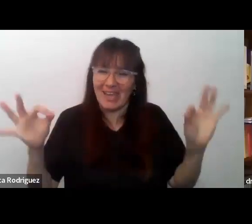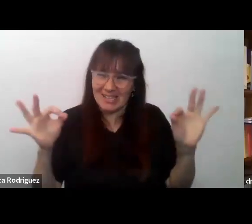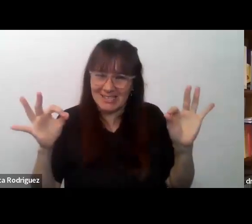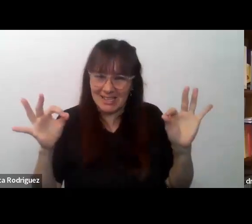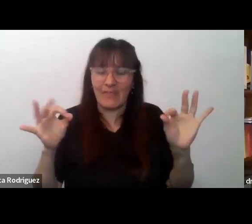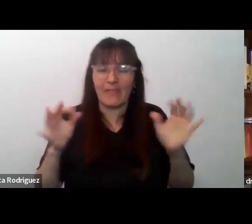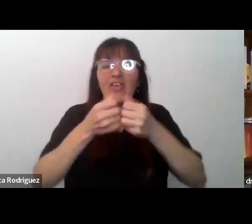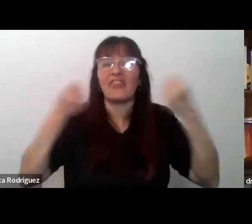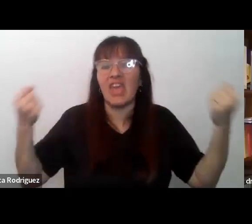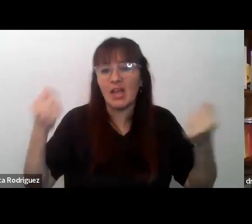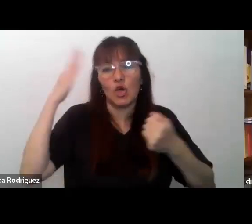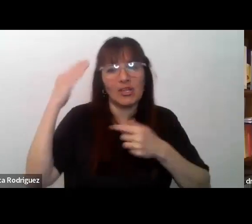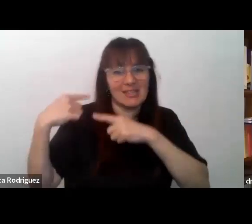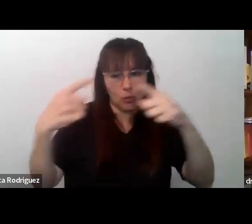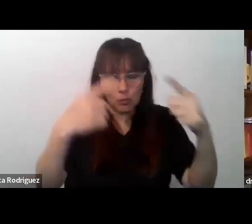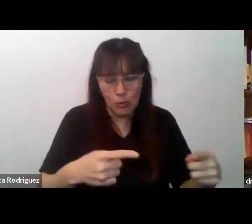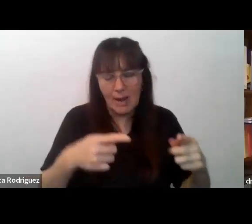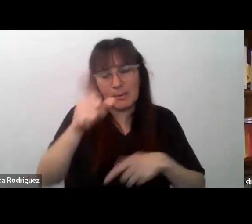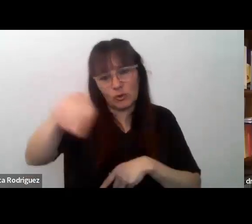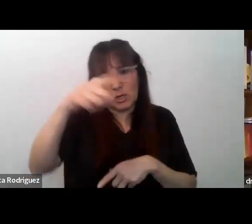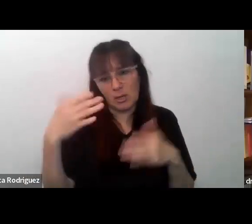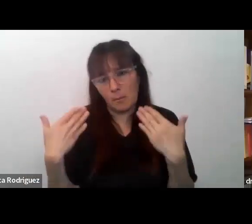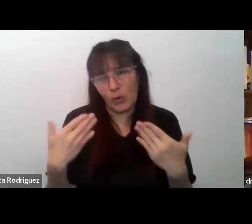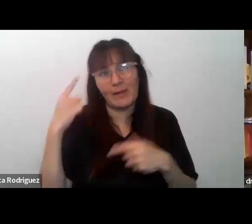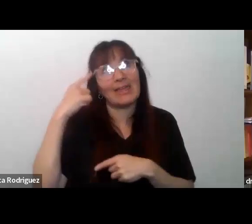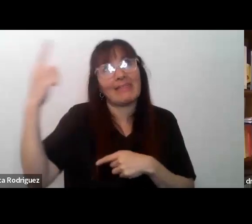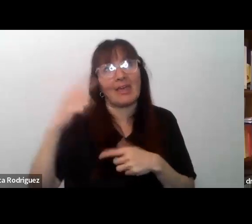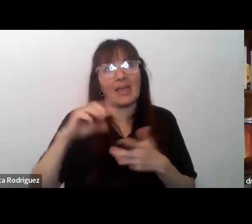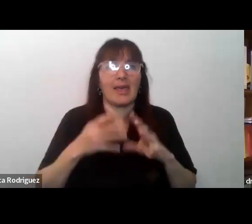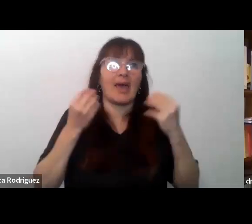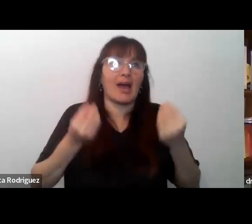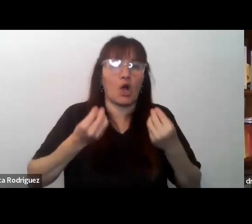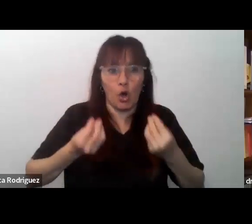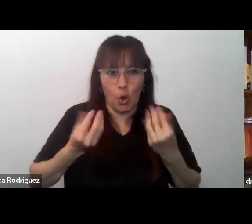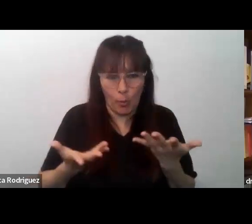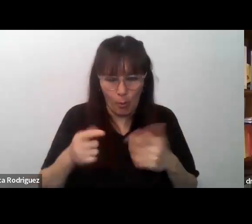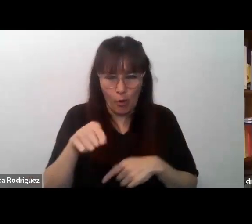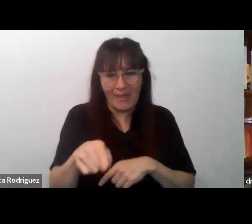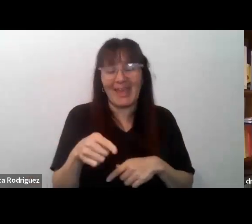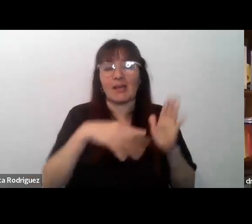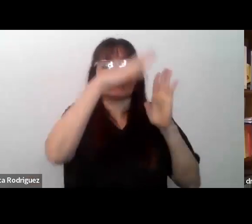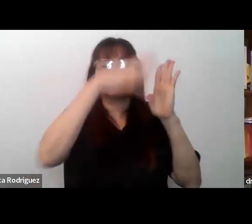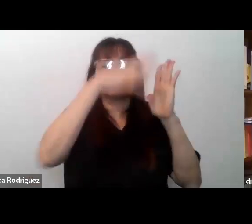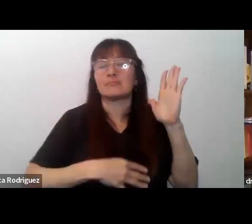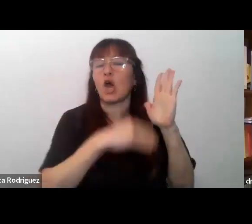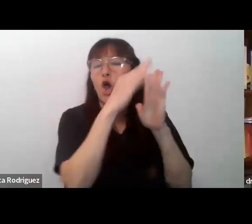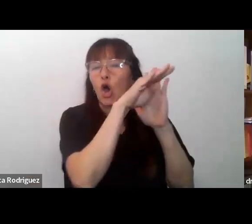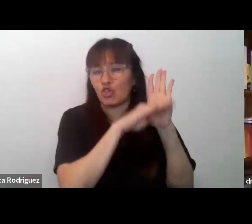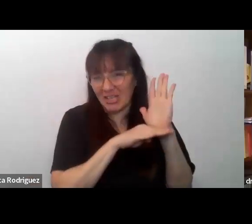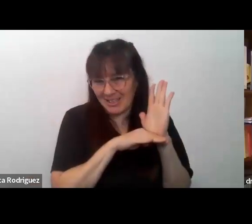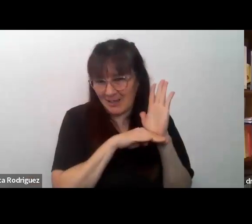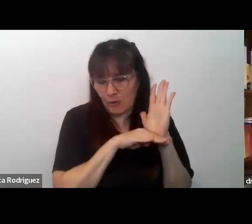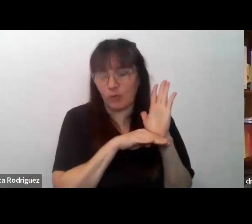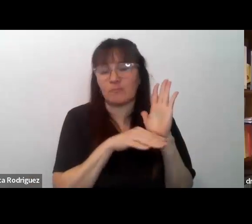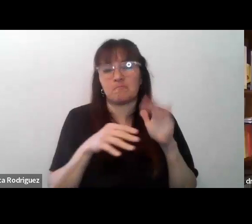de un diario intercultural para que pueda tener una idea del contenido elaborado